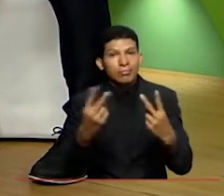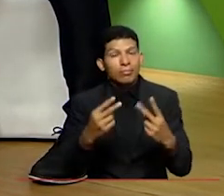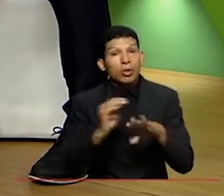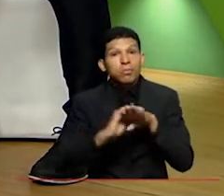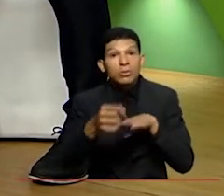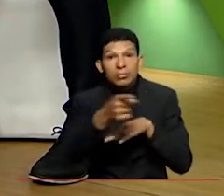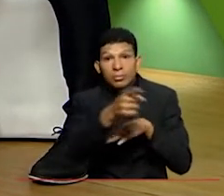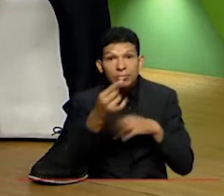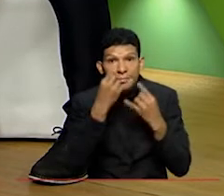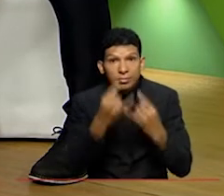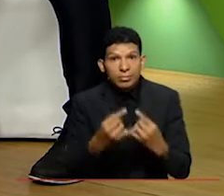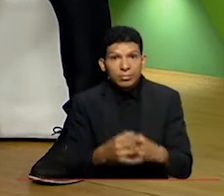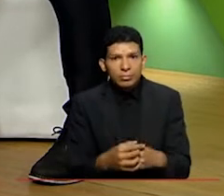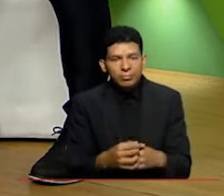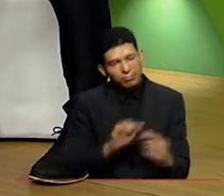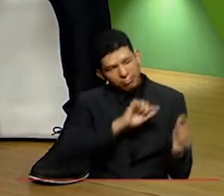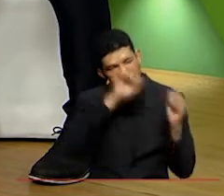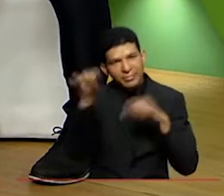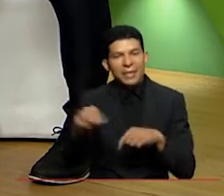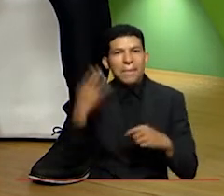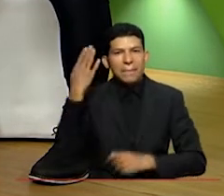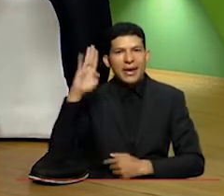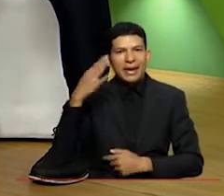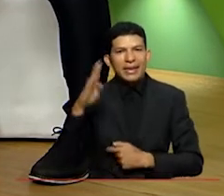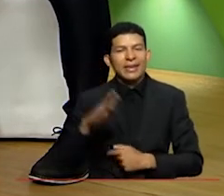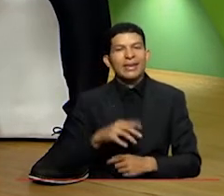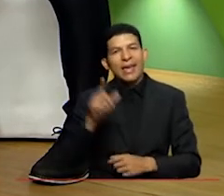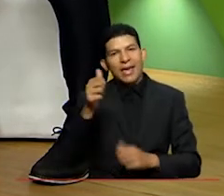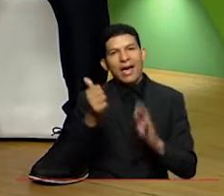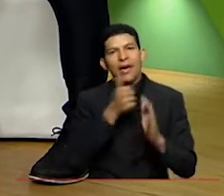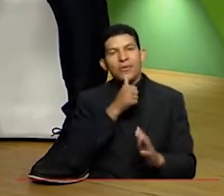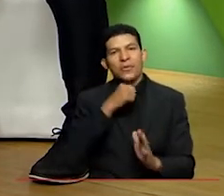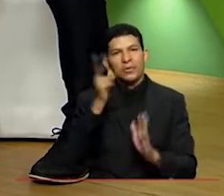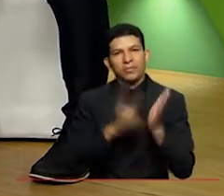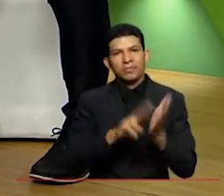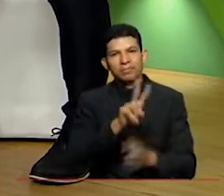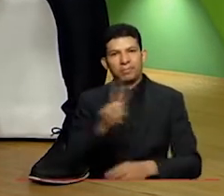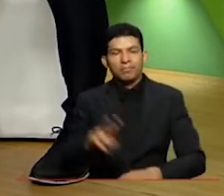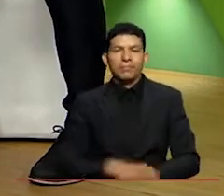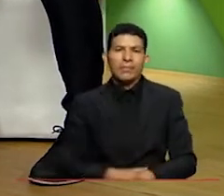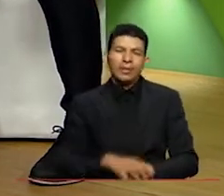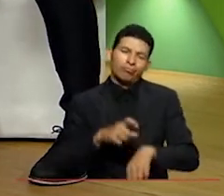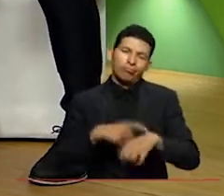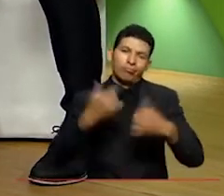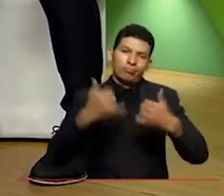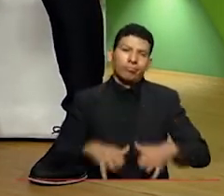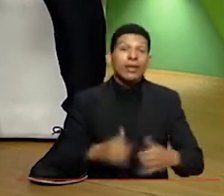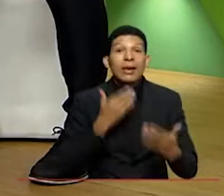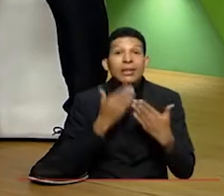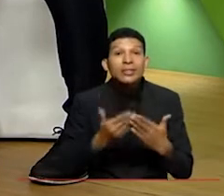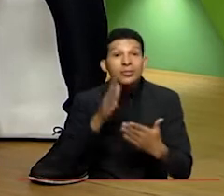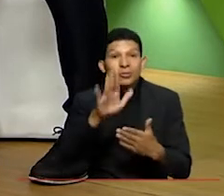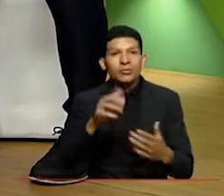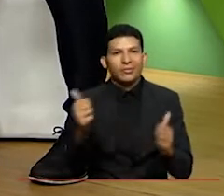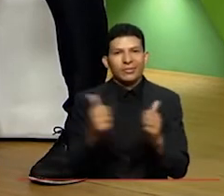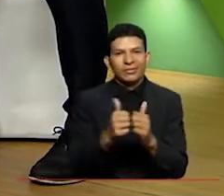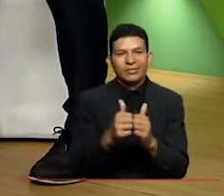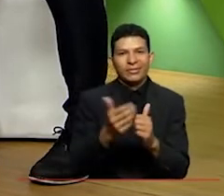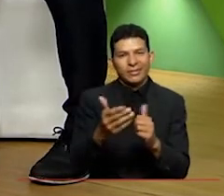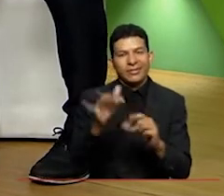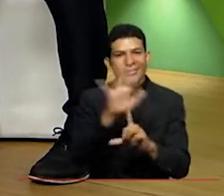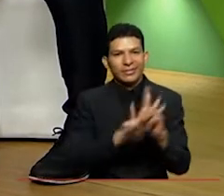que quienes tengan interés vayan y nos acompañen a Barranquilla agua 2022 se nos ha terminado el tiempo por hoy agradecemos su compañía